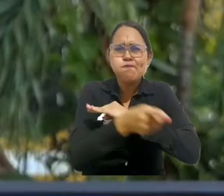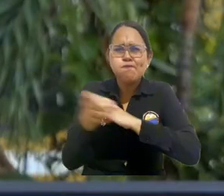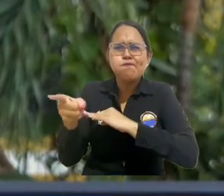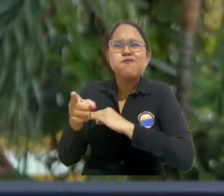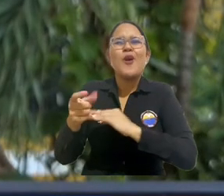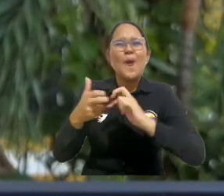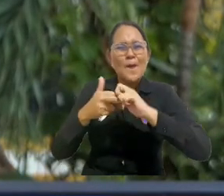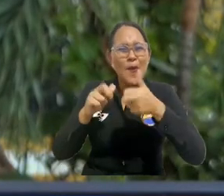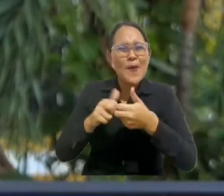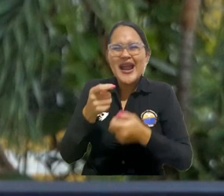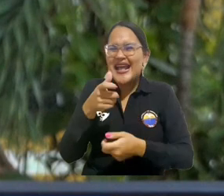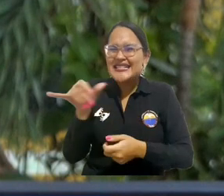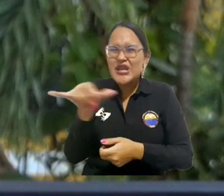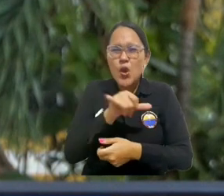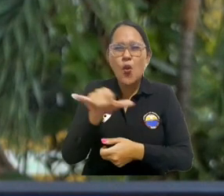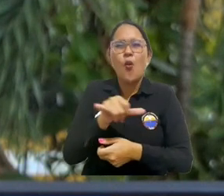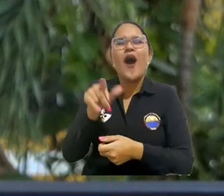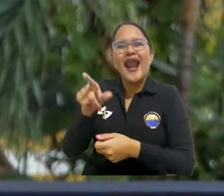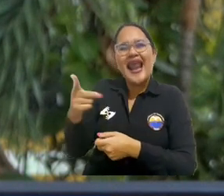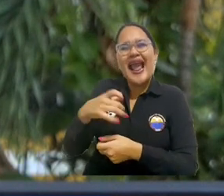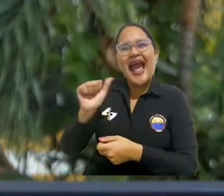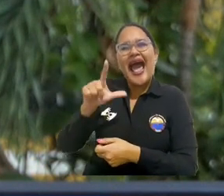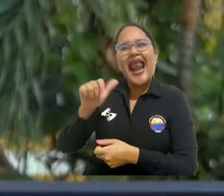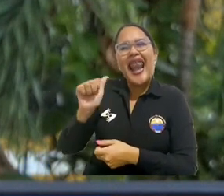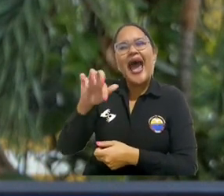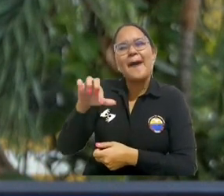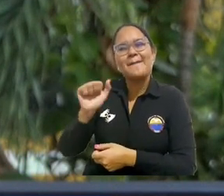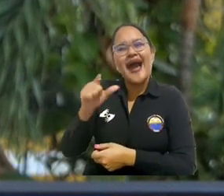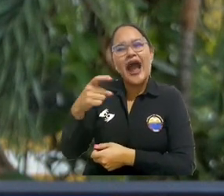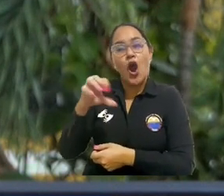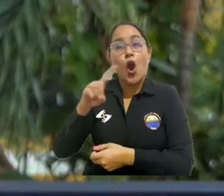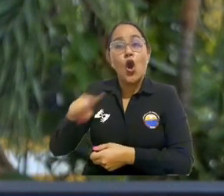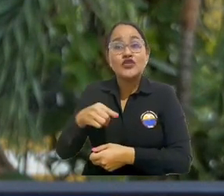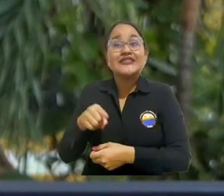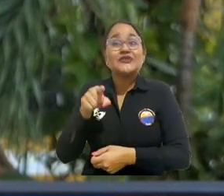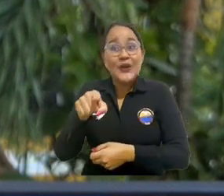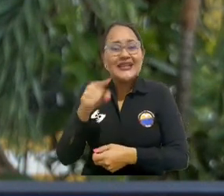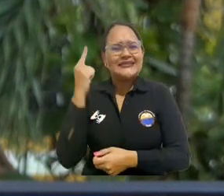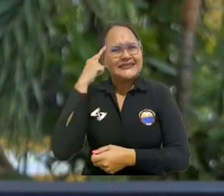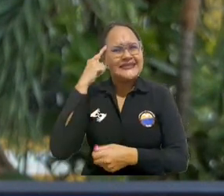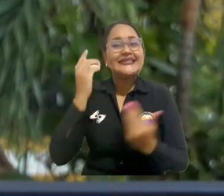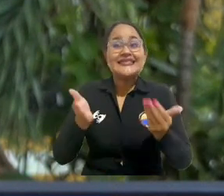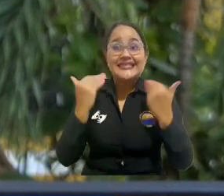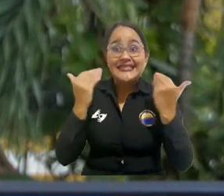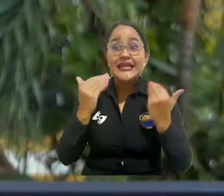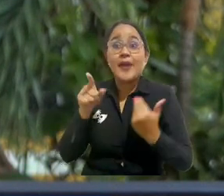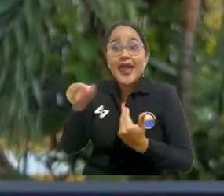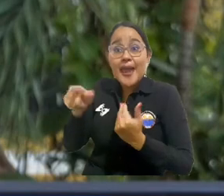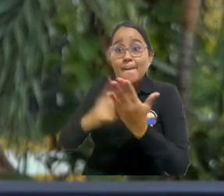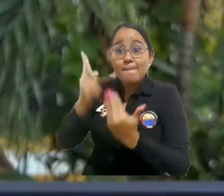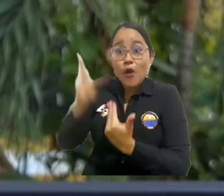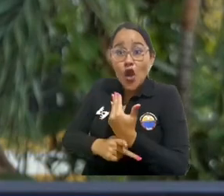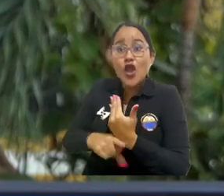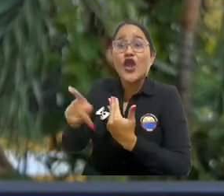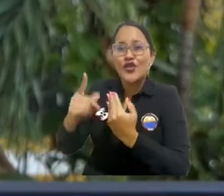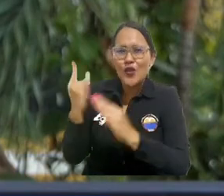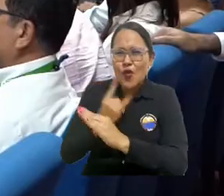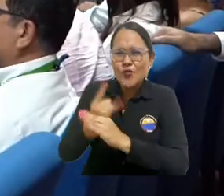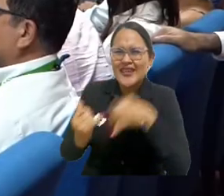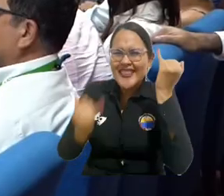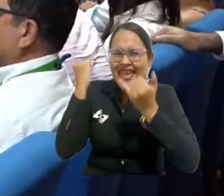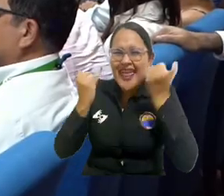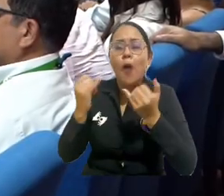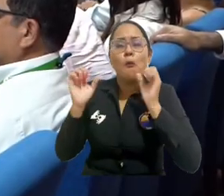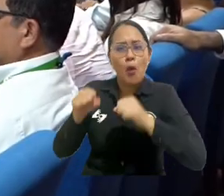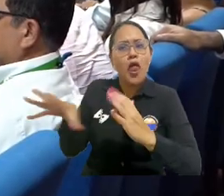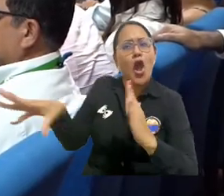problemáticas muy similares a las que se manejan en Galápagos y la metodología que vamos a usar en ese proyecto pues realmente pueden ser replicadas en Colombia.